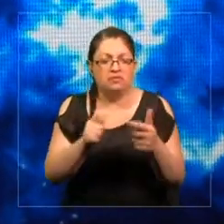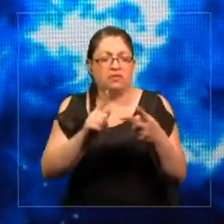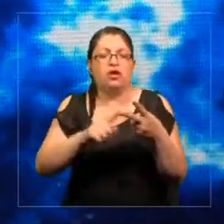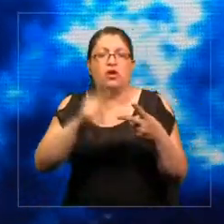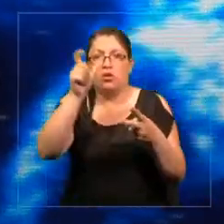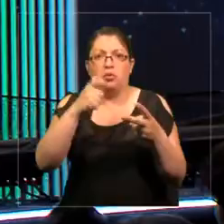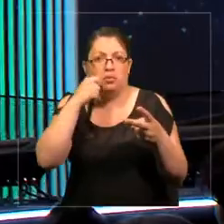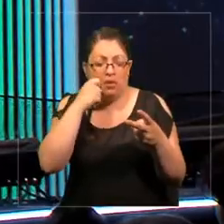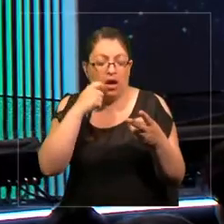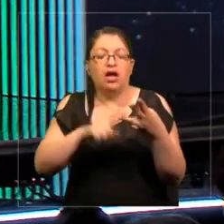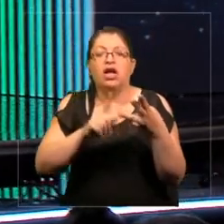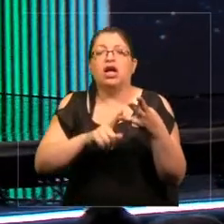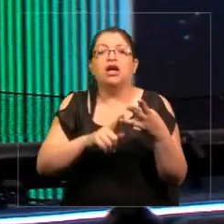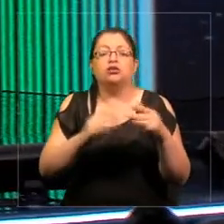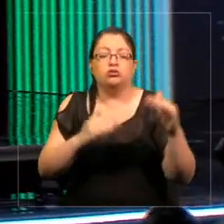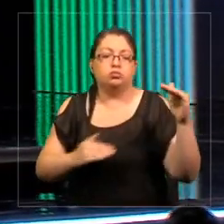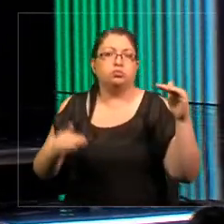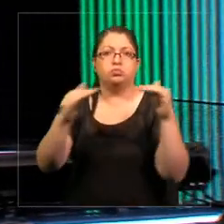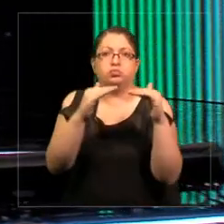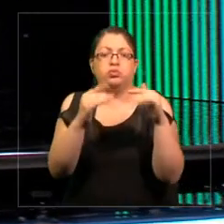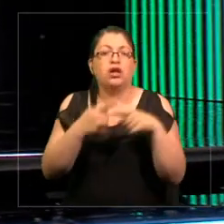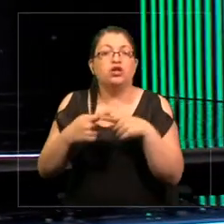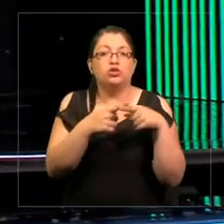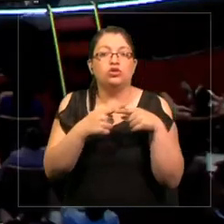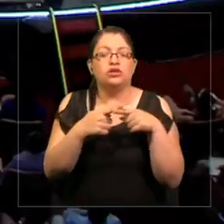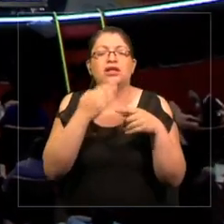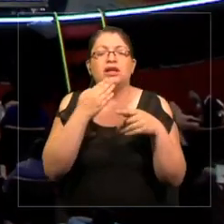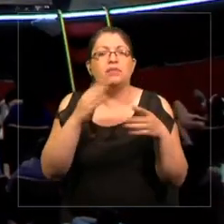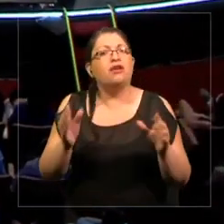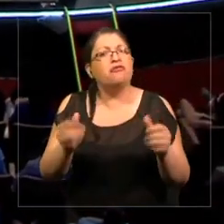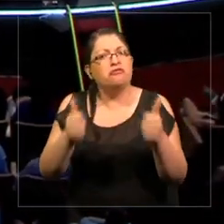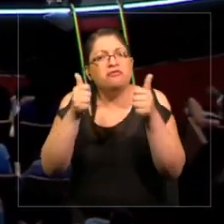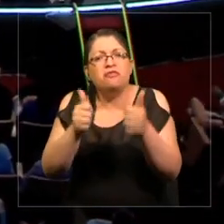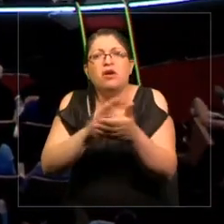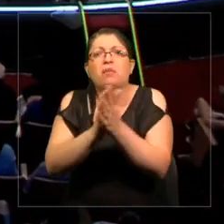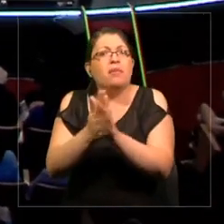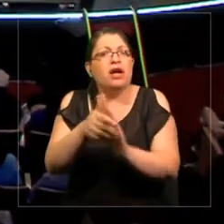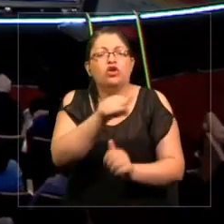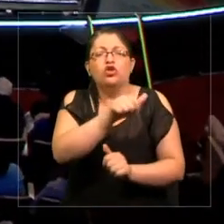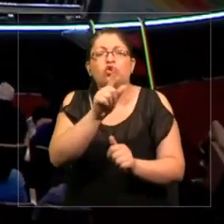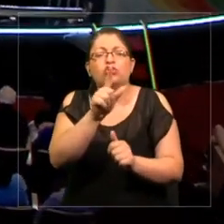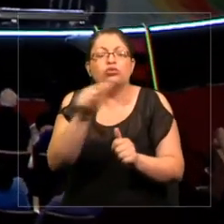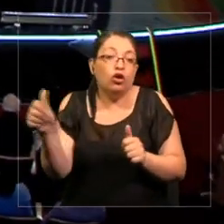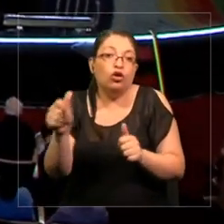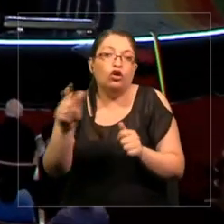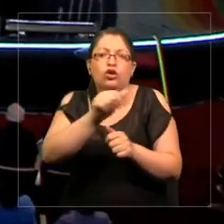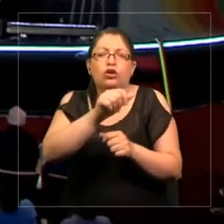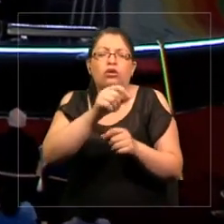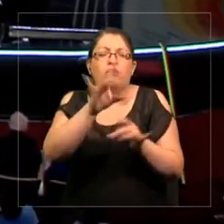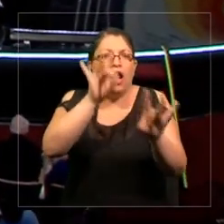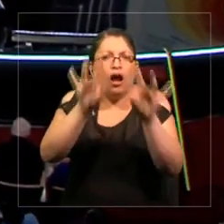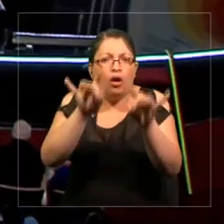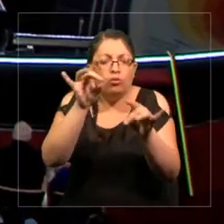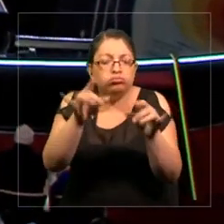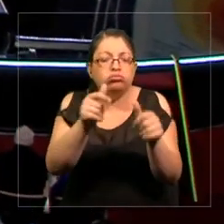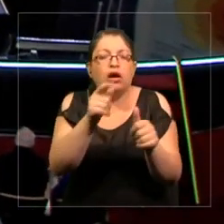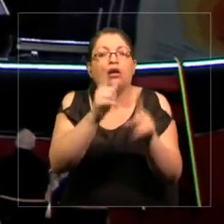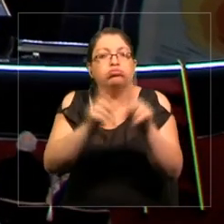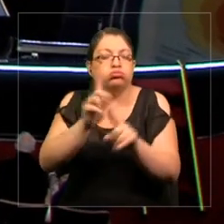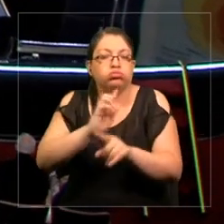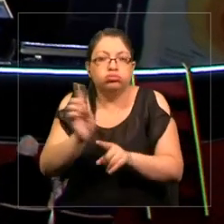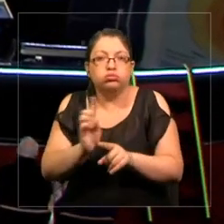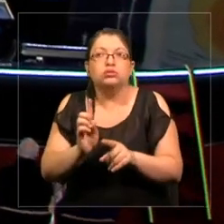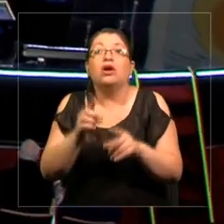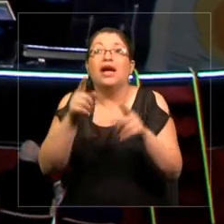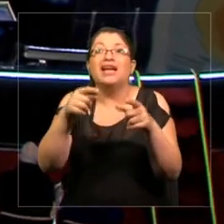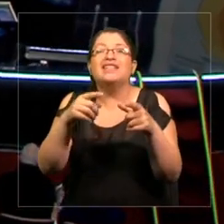equidad social y prosperidad social para todos, no solo para unos pocos elegidos. Y esa es la imagen general.